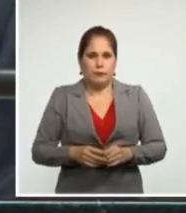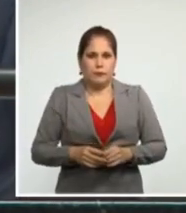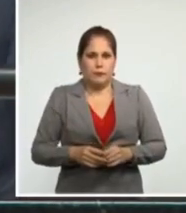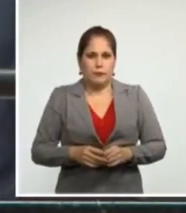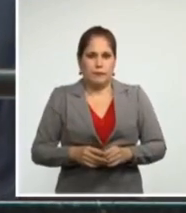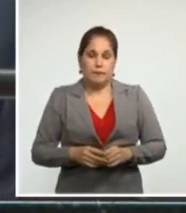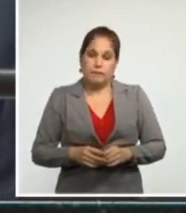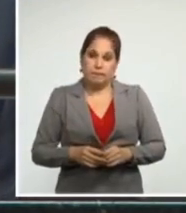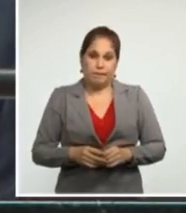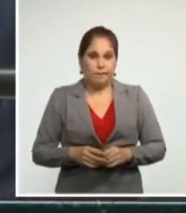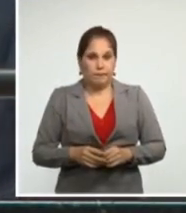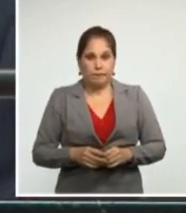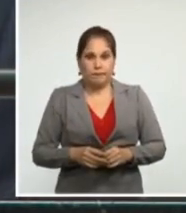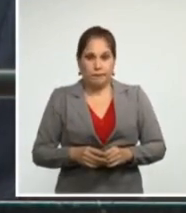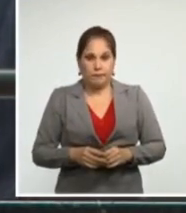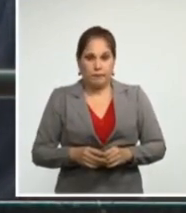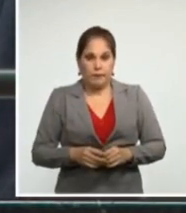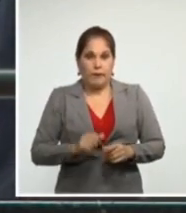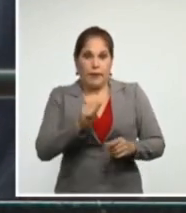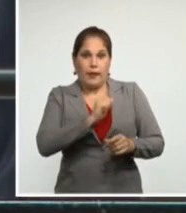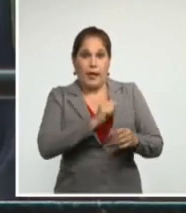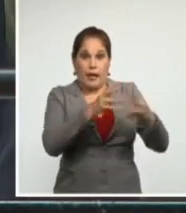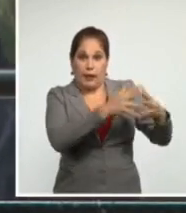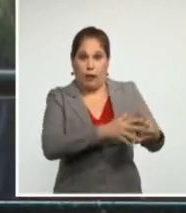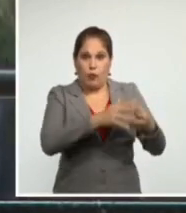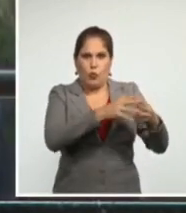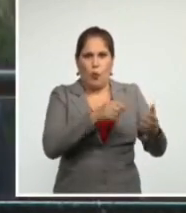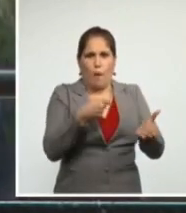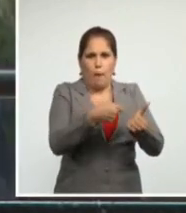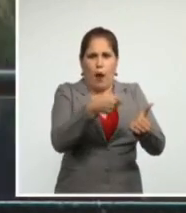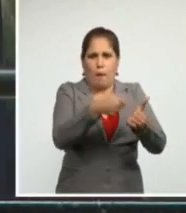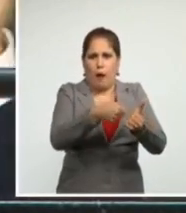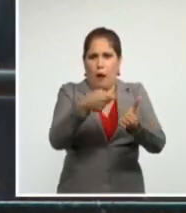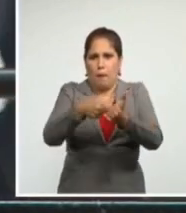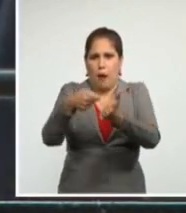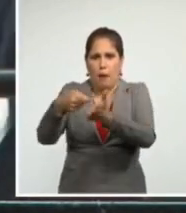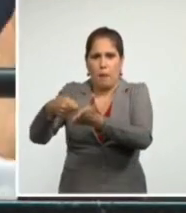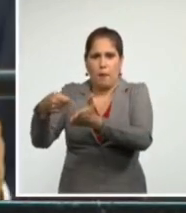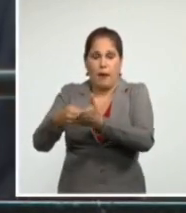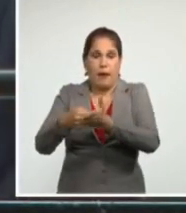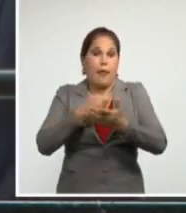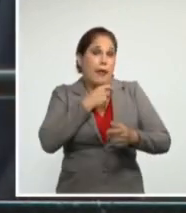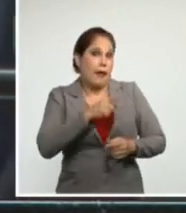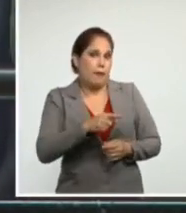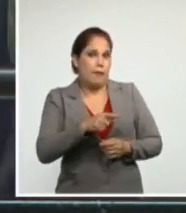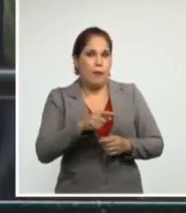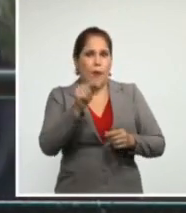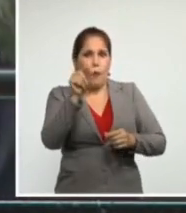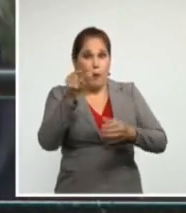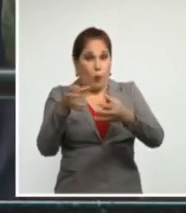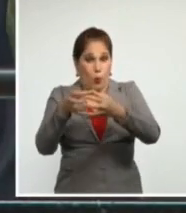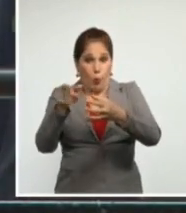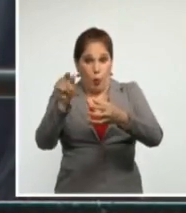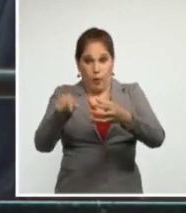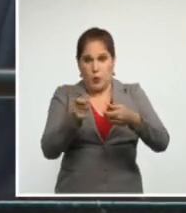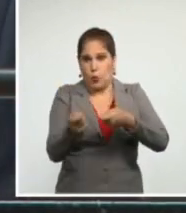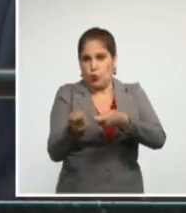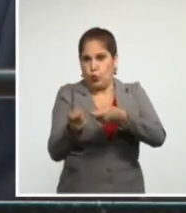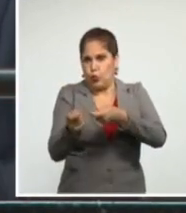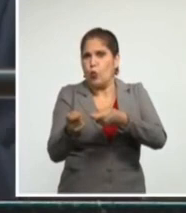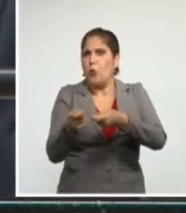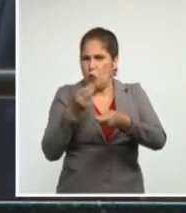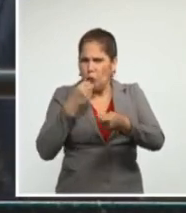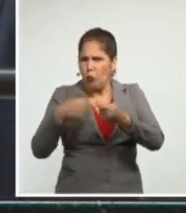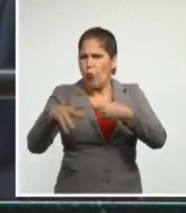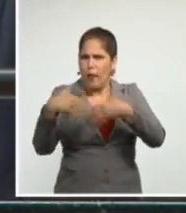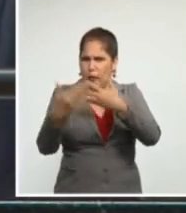emplean cuantiosos recursos laboratorios sociales herramientas